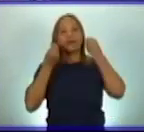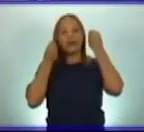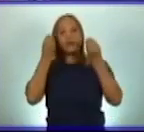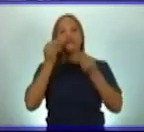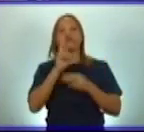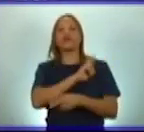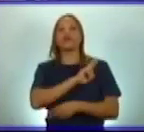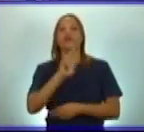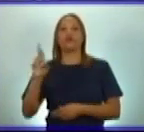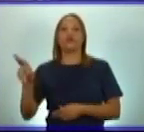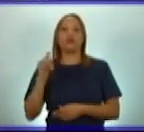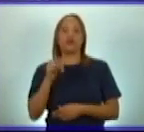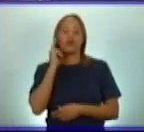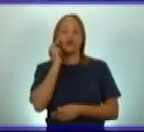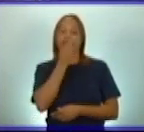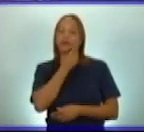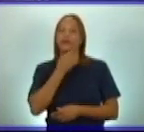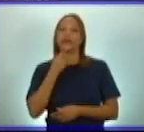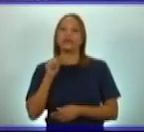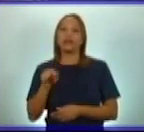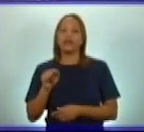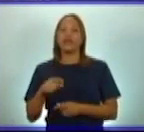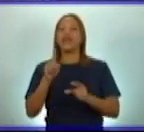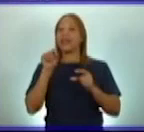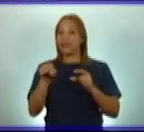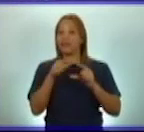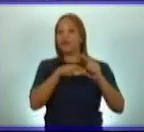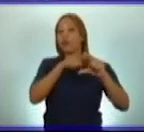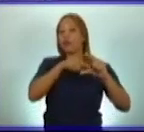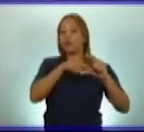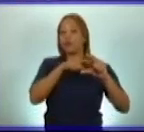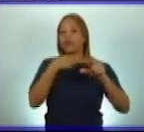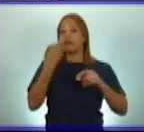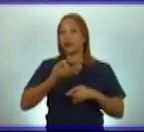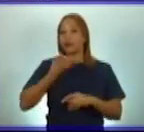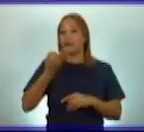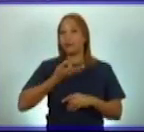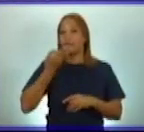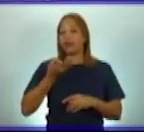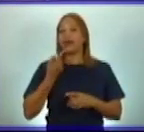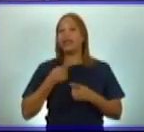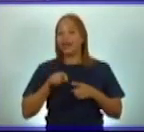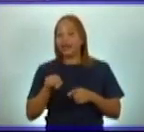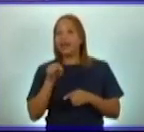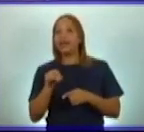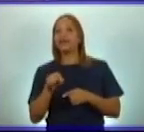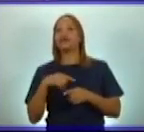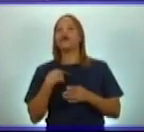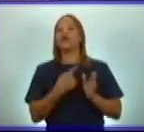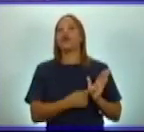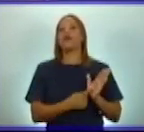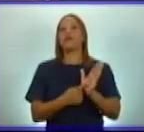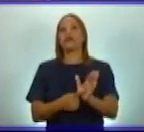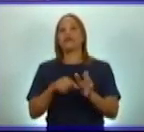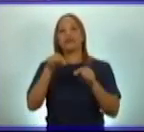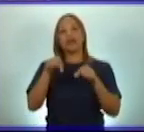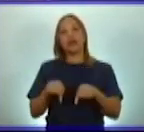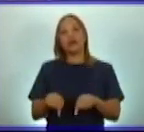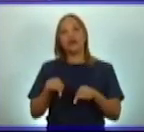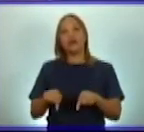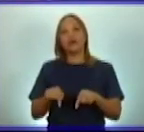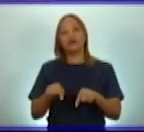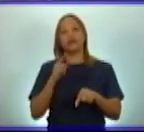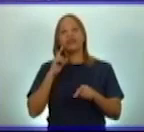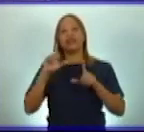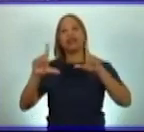revolucionario. Y estos contenidos que abordaremos son los que les presentaremos y las